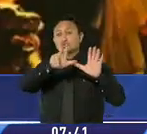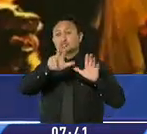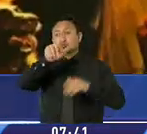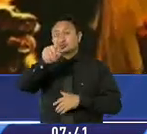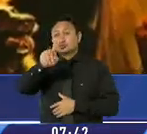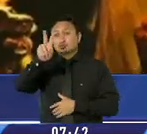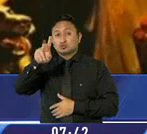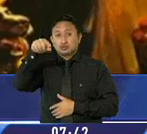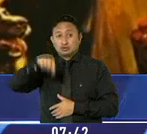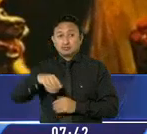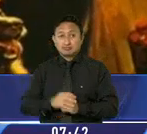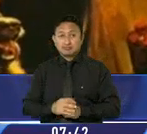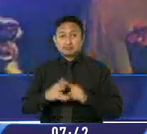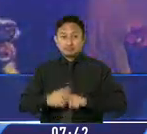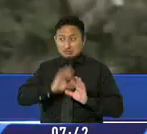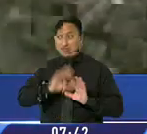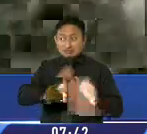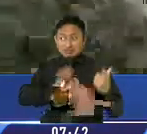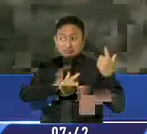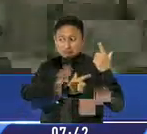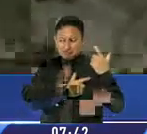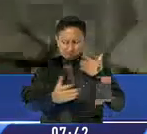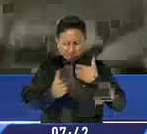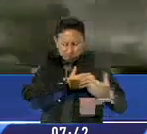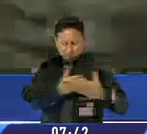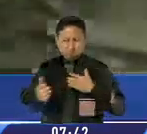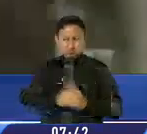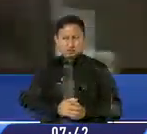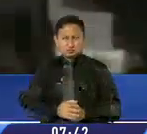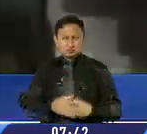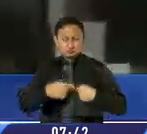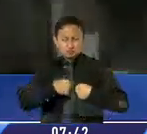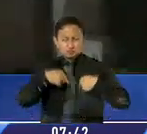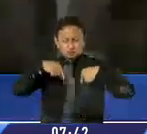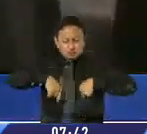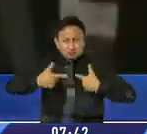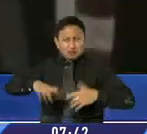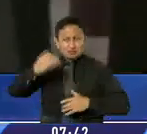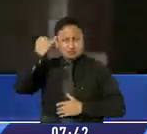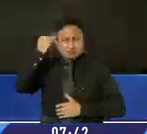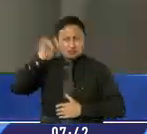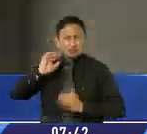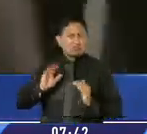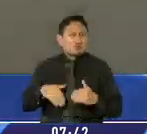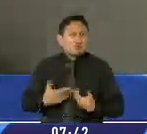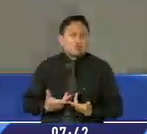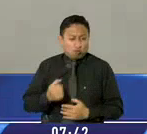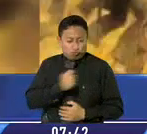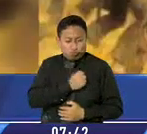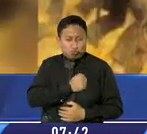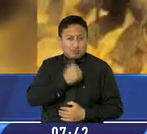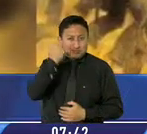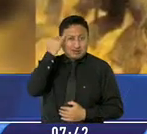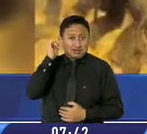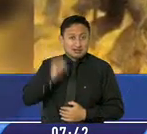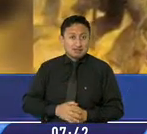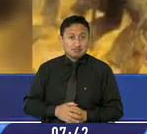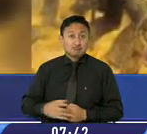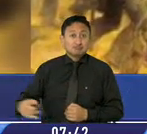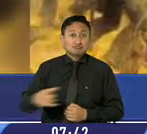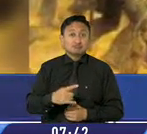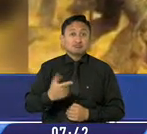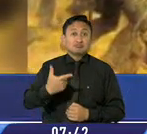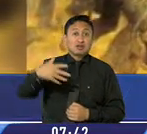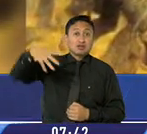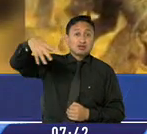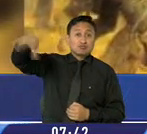una gesta libertaria se empezó a fraguar. A manos. Estos se las ingeniaron para realizar herramientas artesanales y hasta robarse las